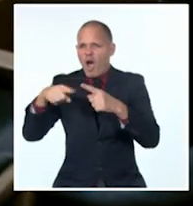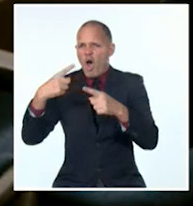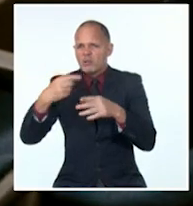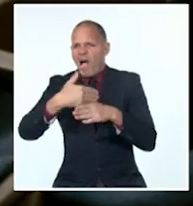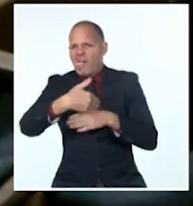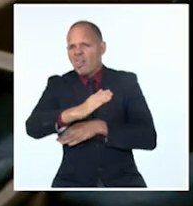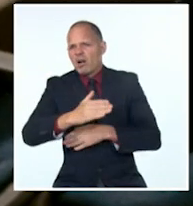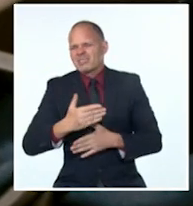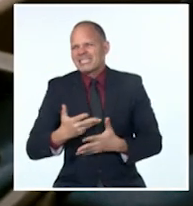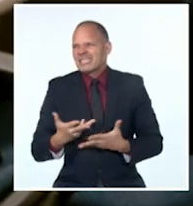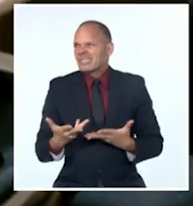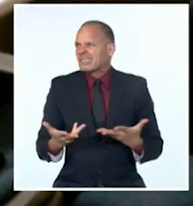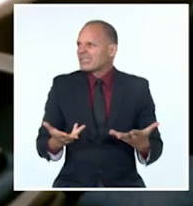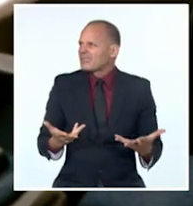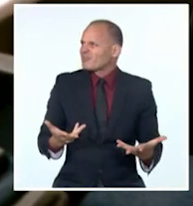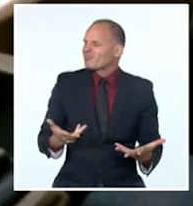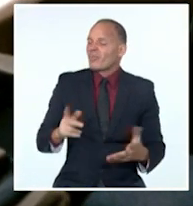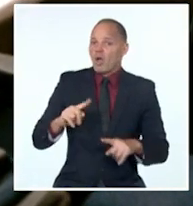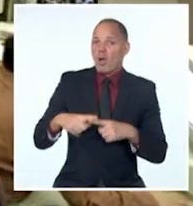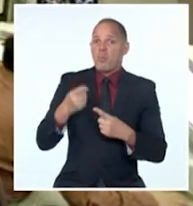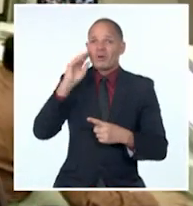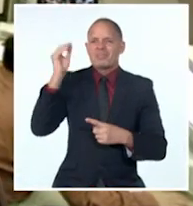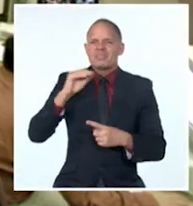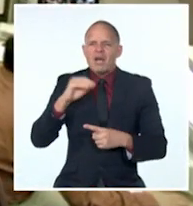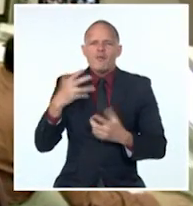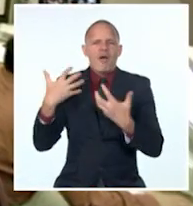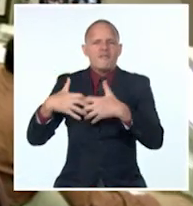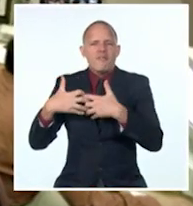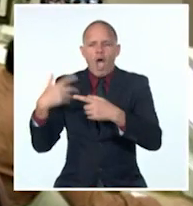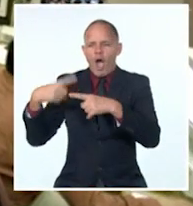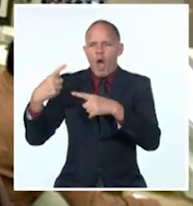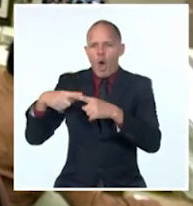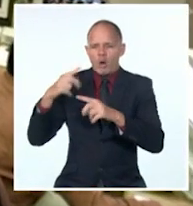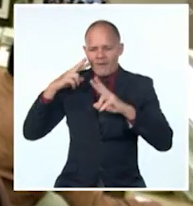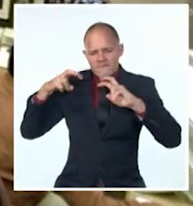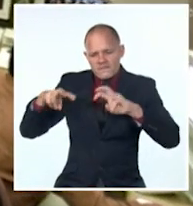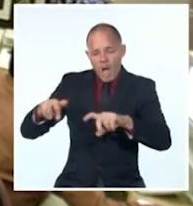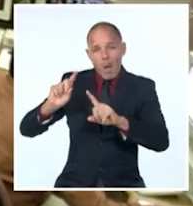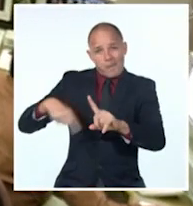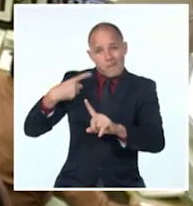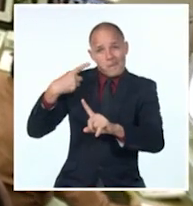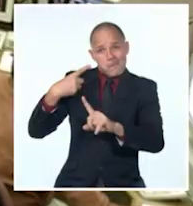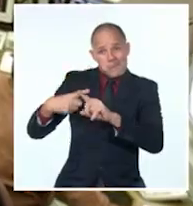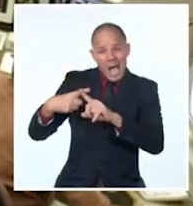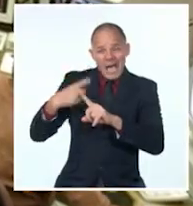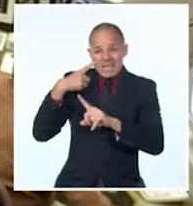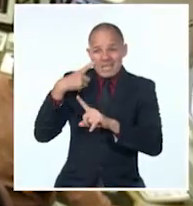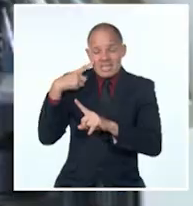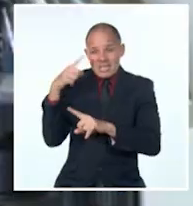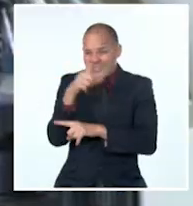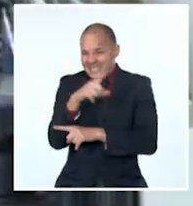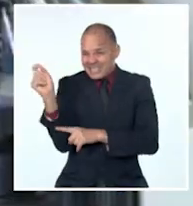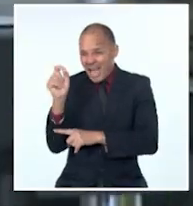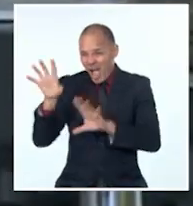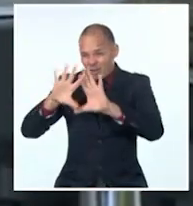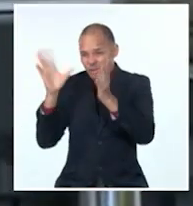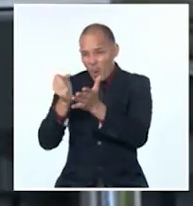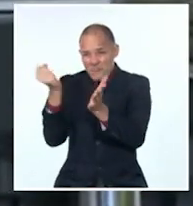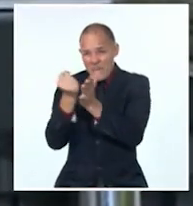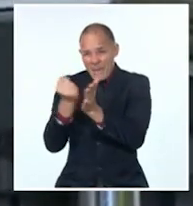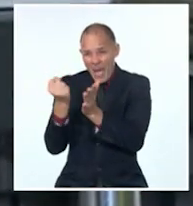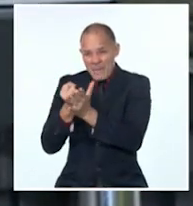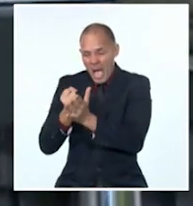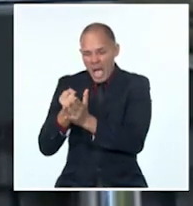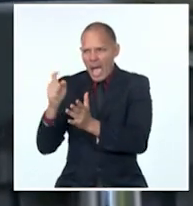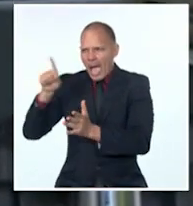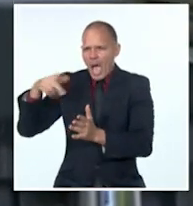esto, los centros de investigación, acaparar casi el 100% de las patentes y hacer